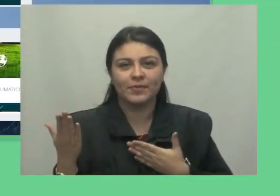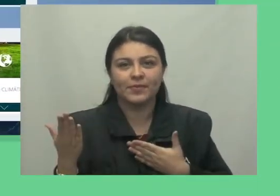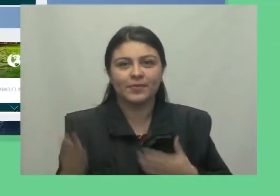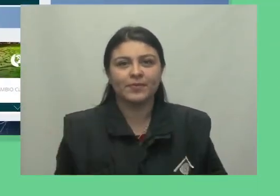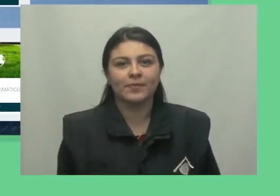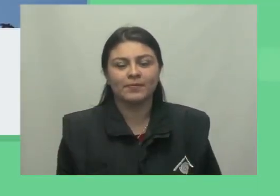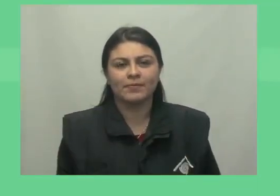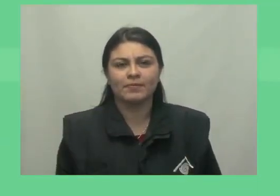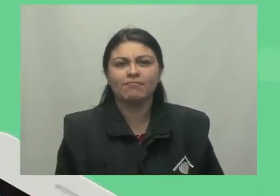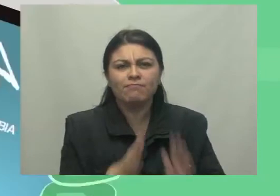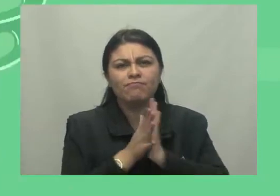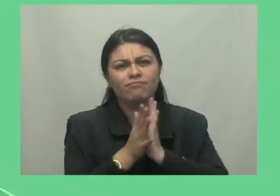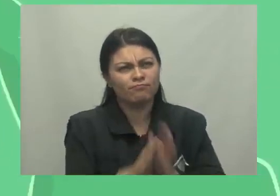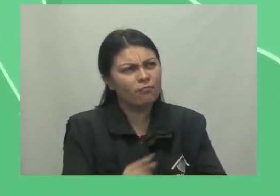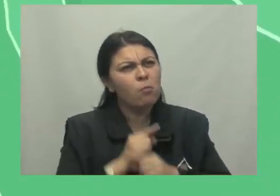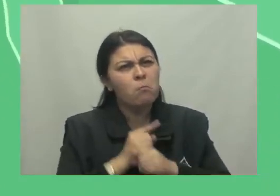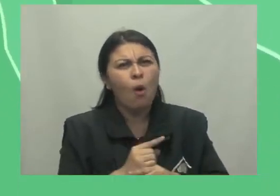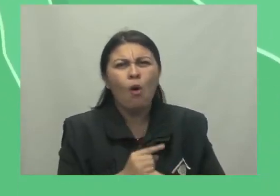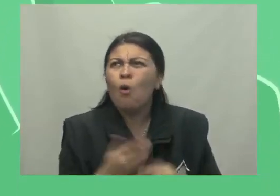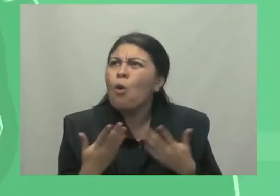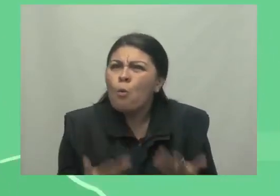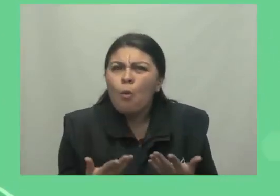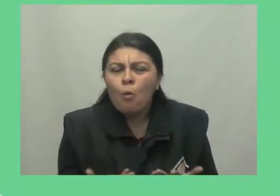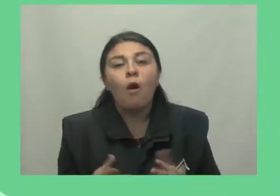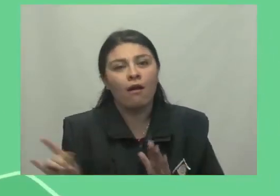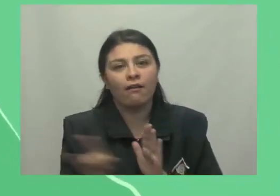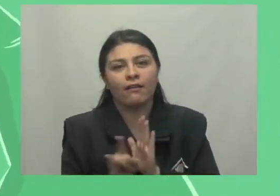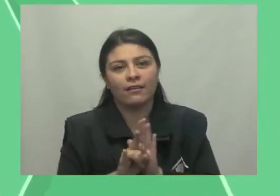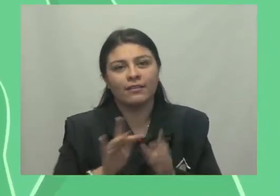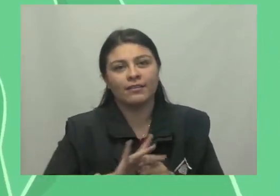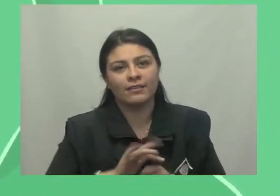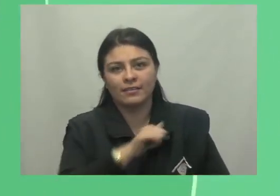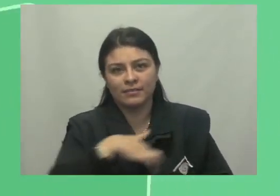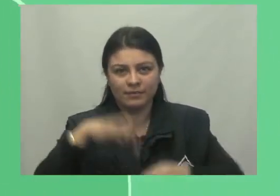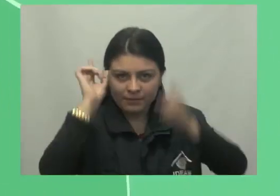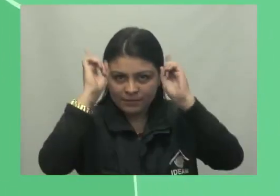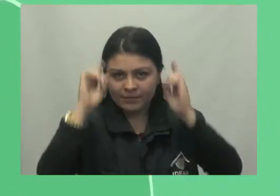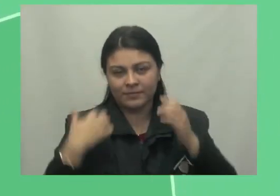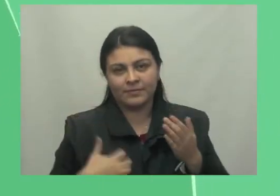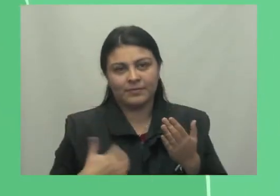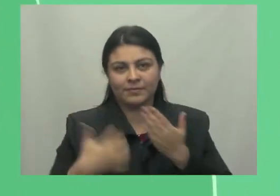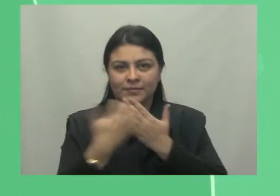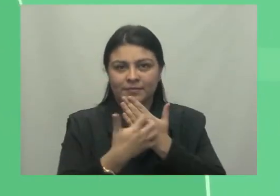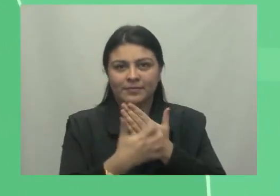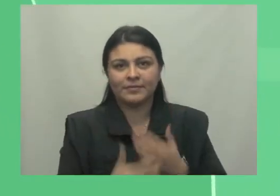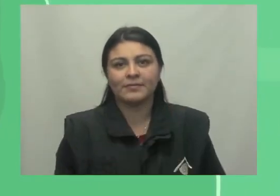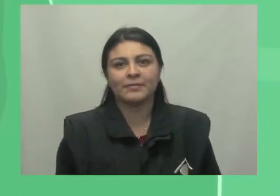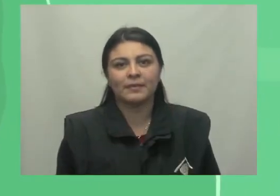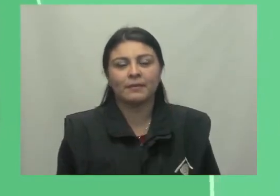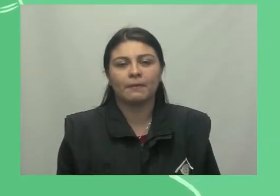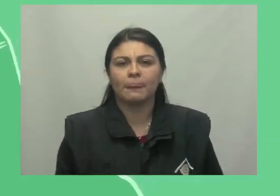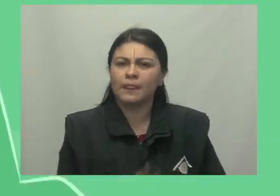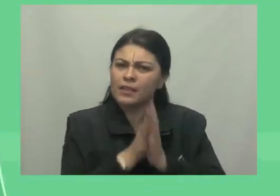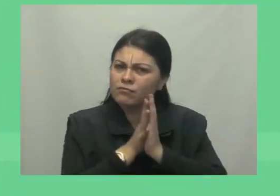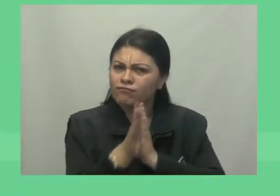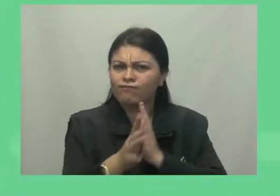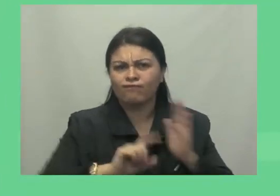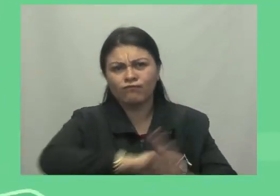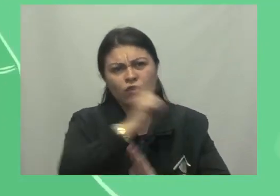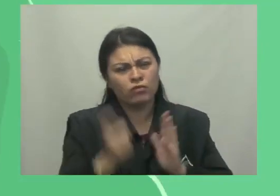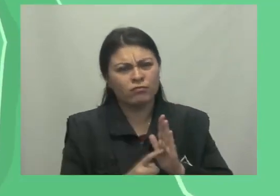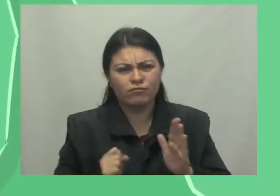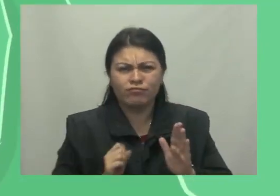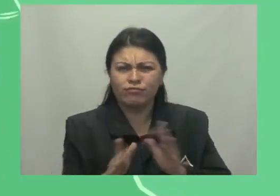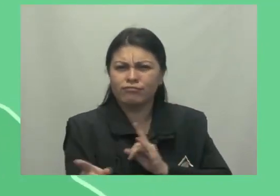.co Y para estar informado al instante, descarga nuestra aplicación Mi Pronóstico desde Google Play o App Store Información en tiempo